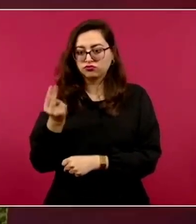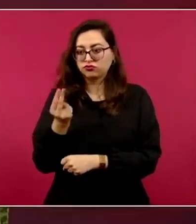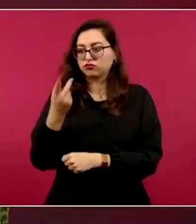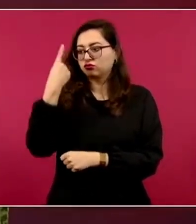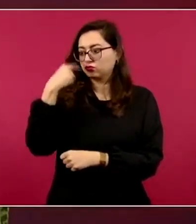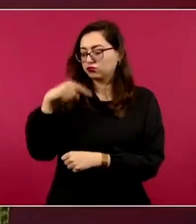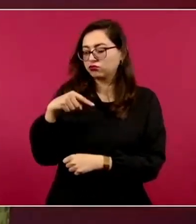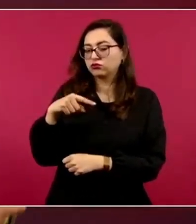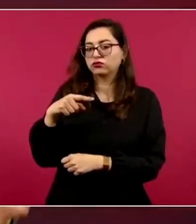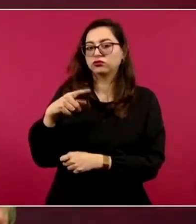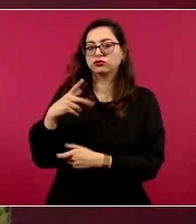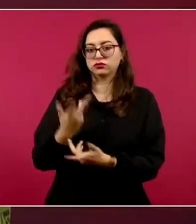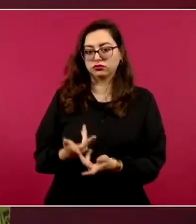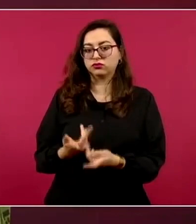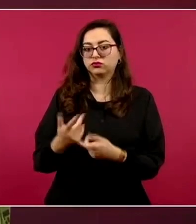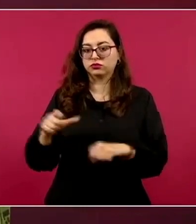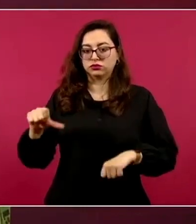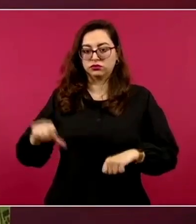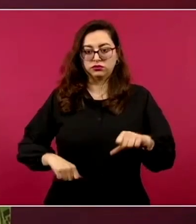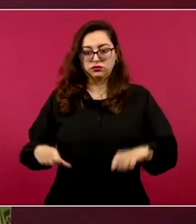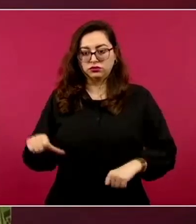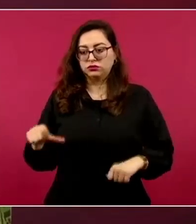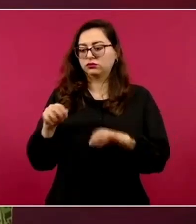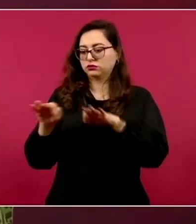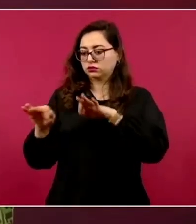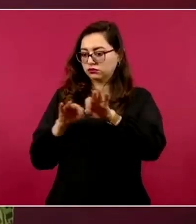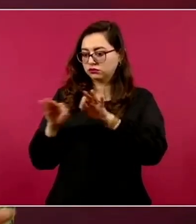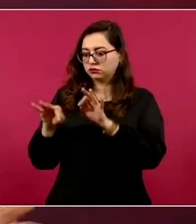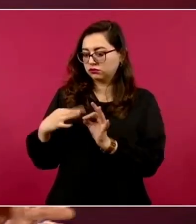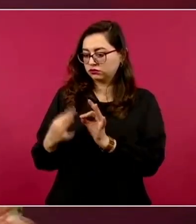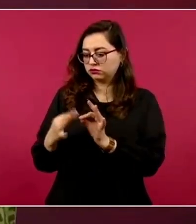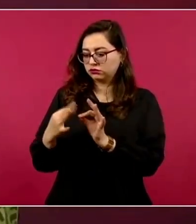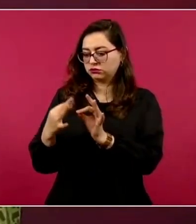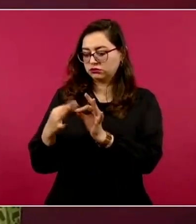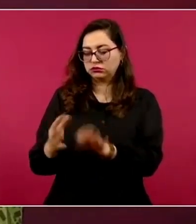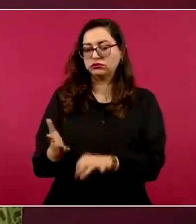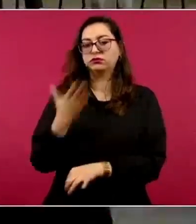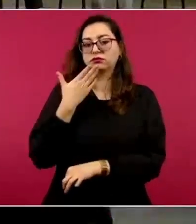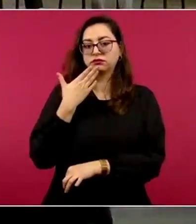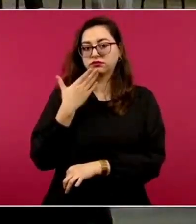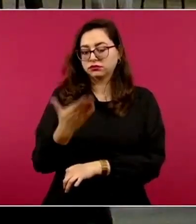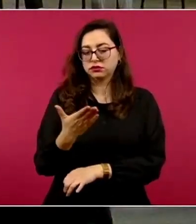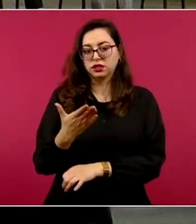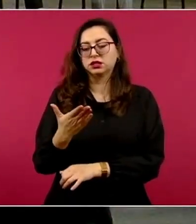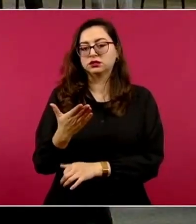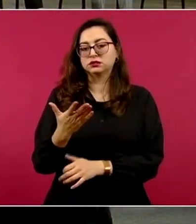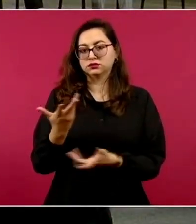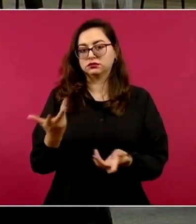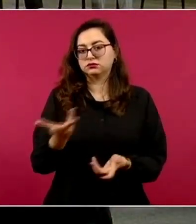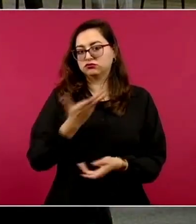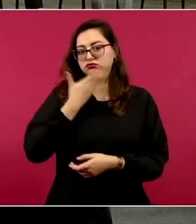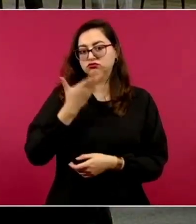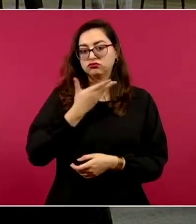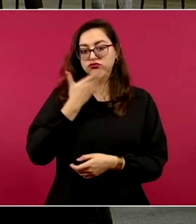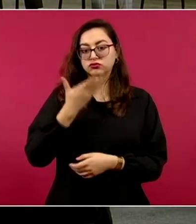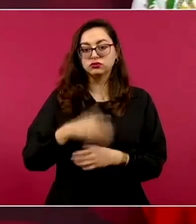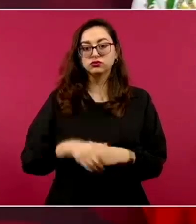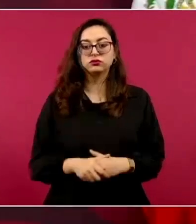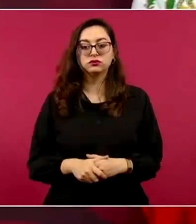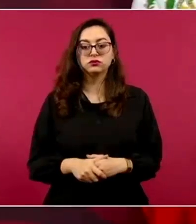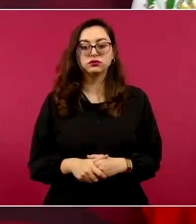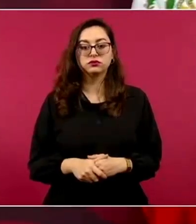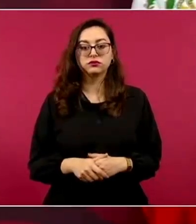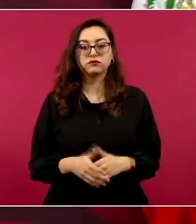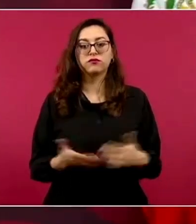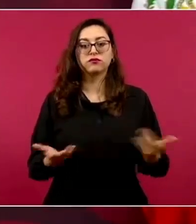realizar sus actividades normales que está acostumbrado. En la parte